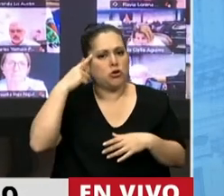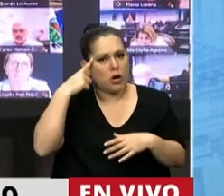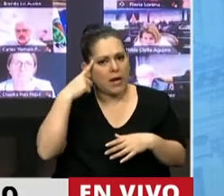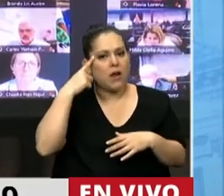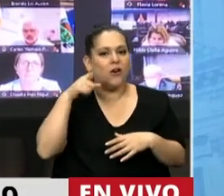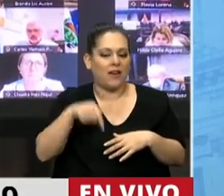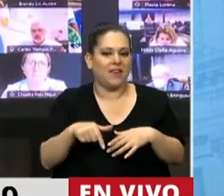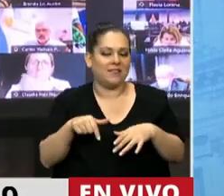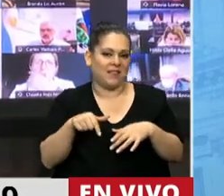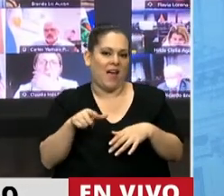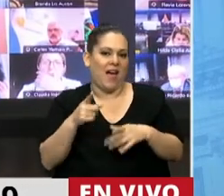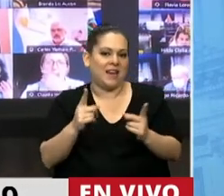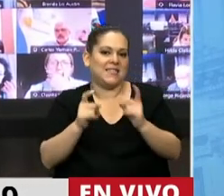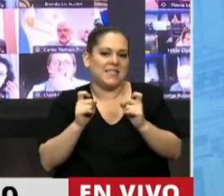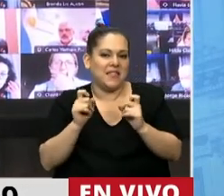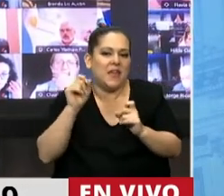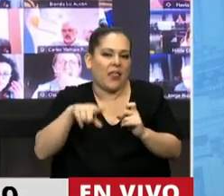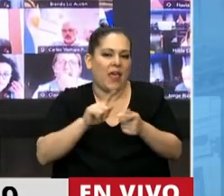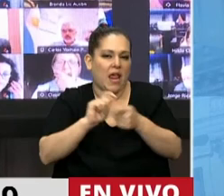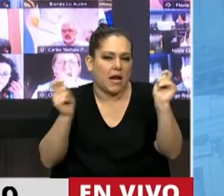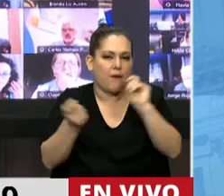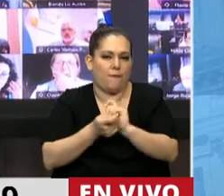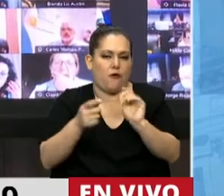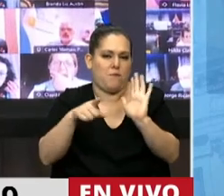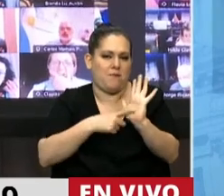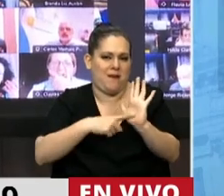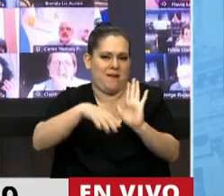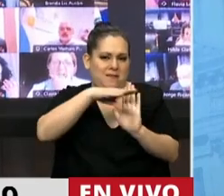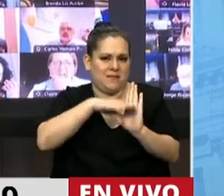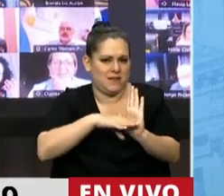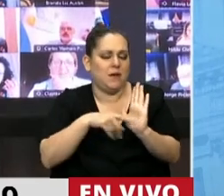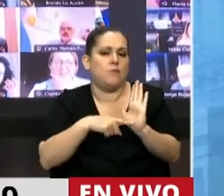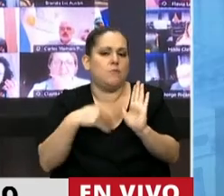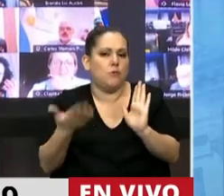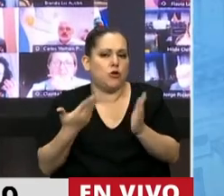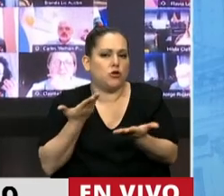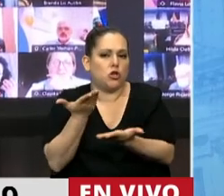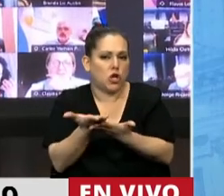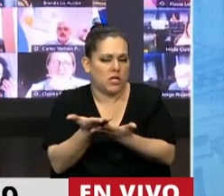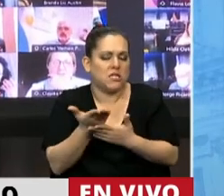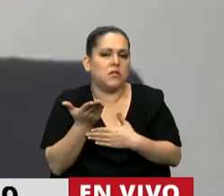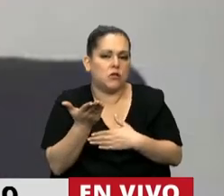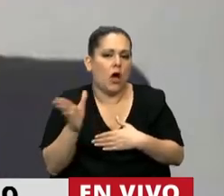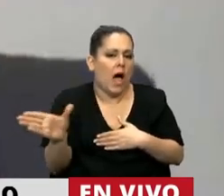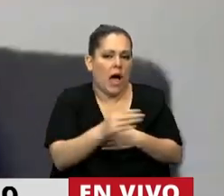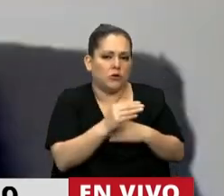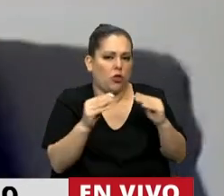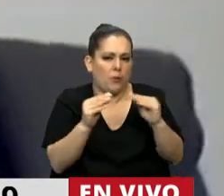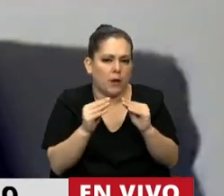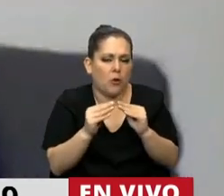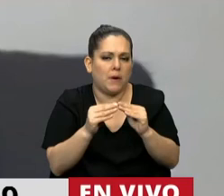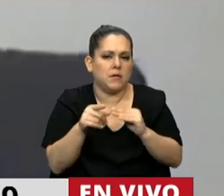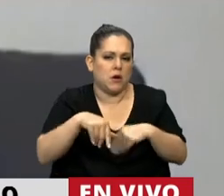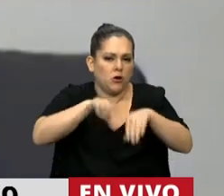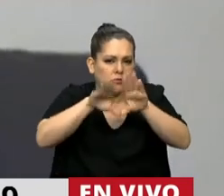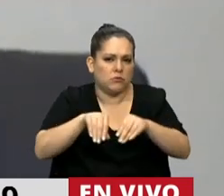que está sobre la necesidad de esta reforma y por eso solicito a todos mis pares, a la Cámara de